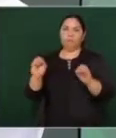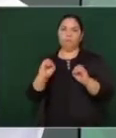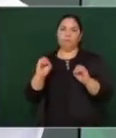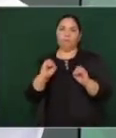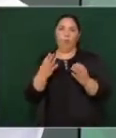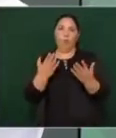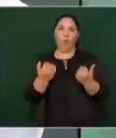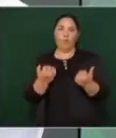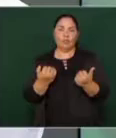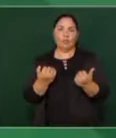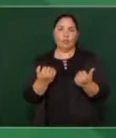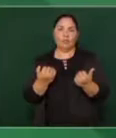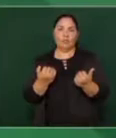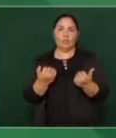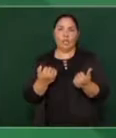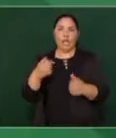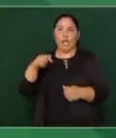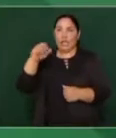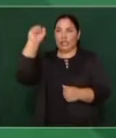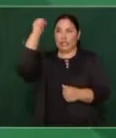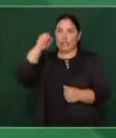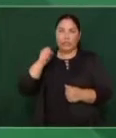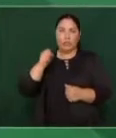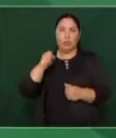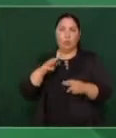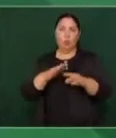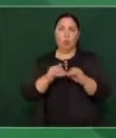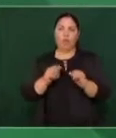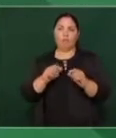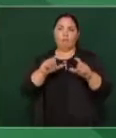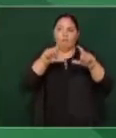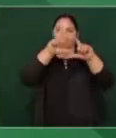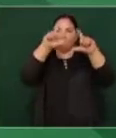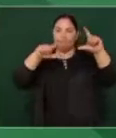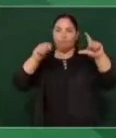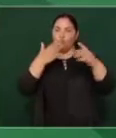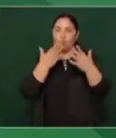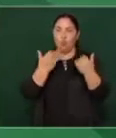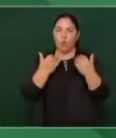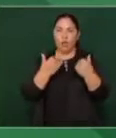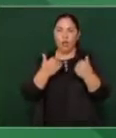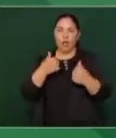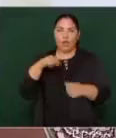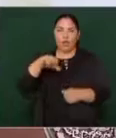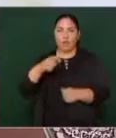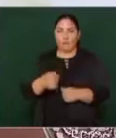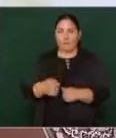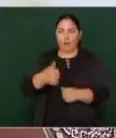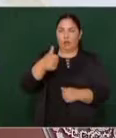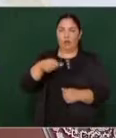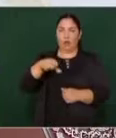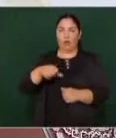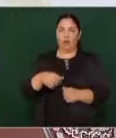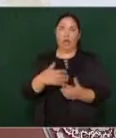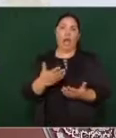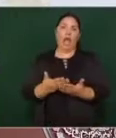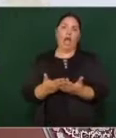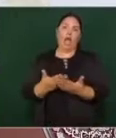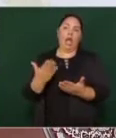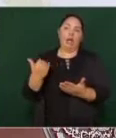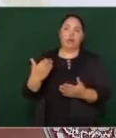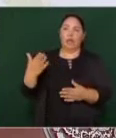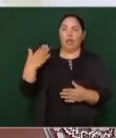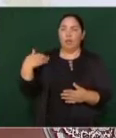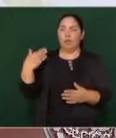ni en Sinaloa, ni en ningún estado. Lo único que hacían era llamarle a los jóvenes